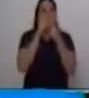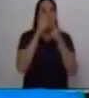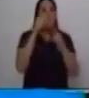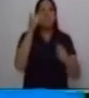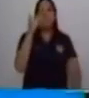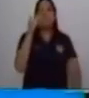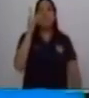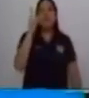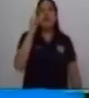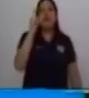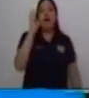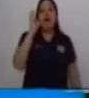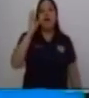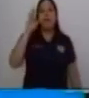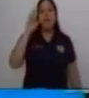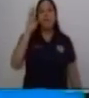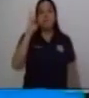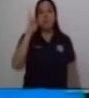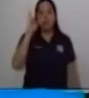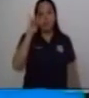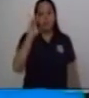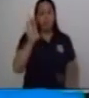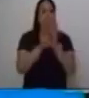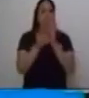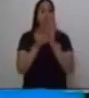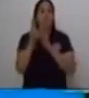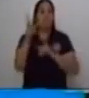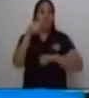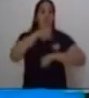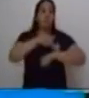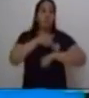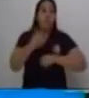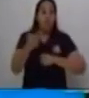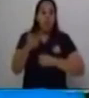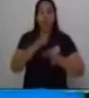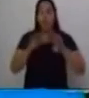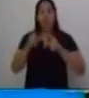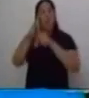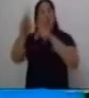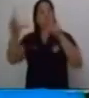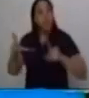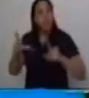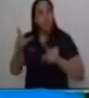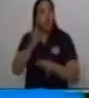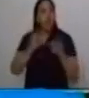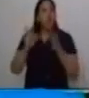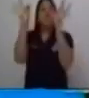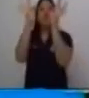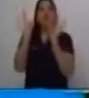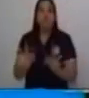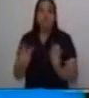un adverbio puede ser de lugar de tiempo y de modo y las adjetivas